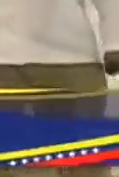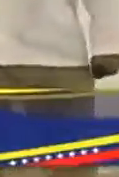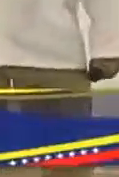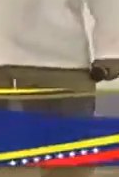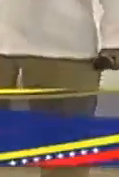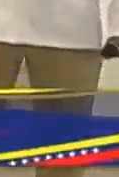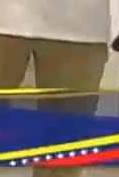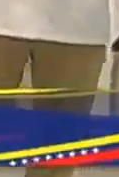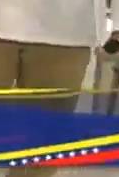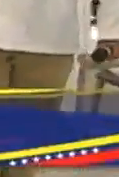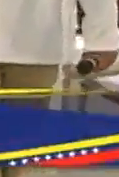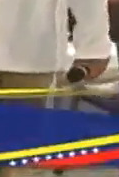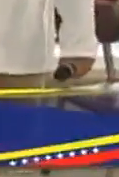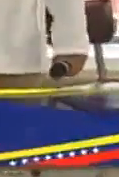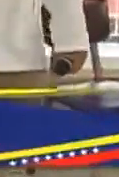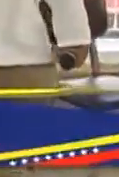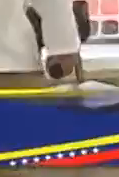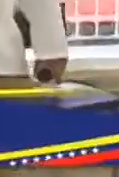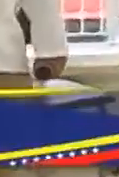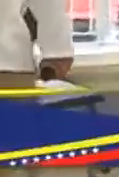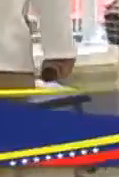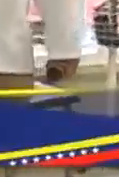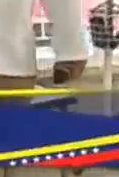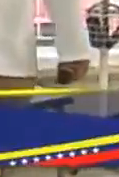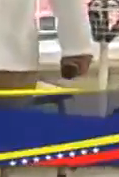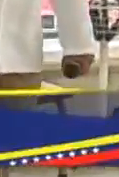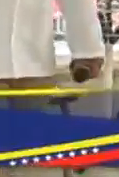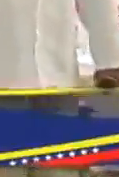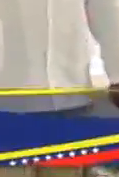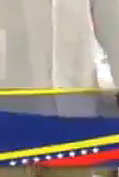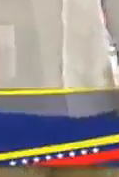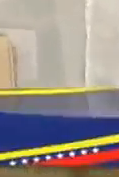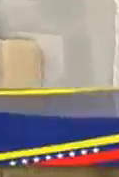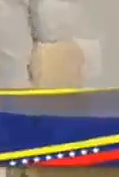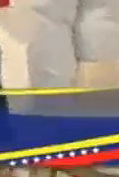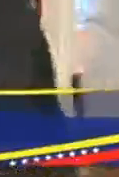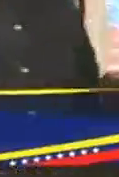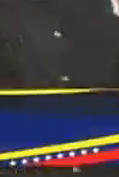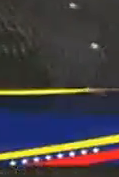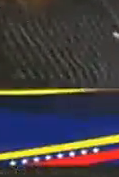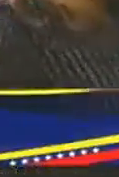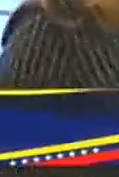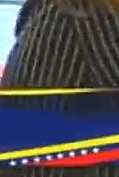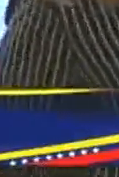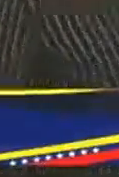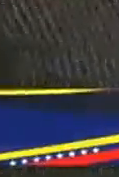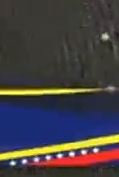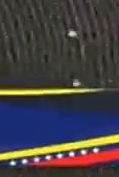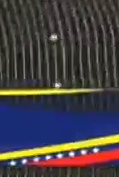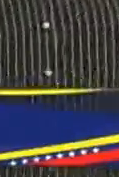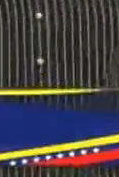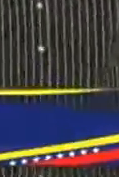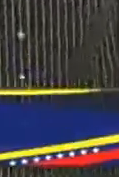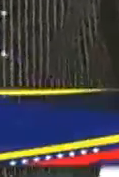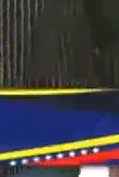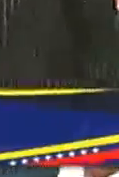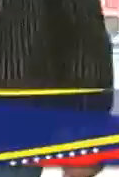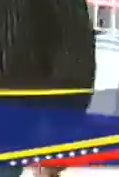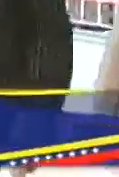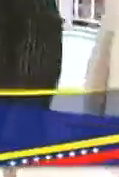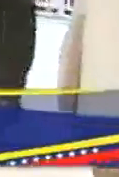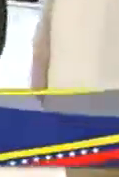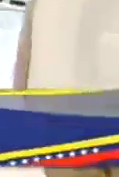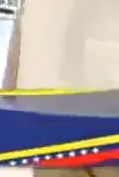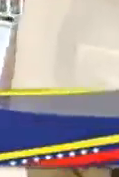nosotros contamos con una matrícula que corresponde a una a un universo de